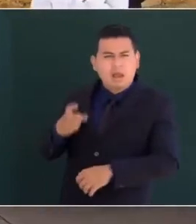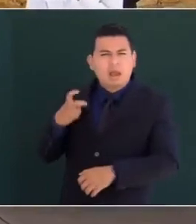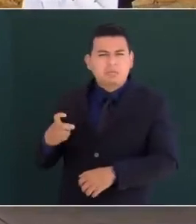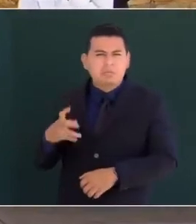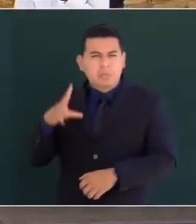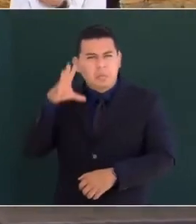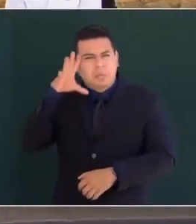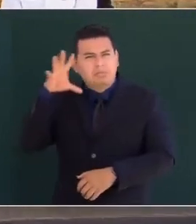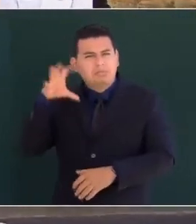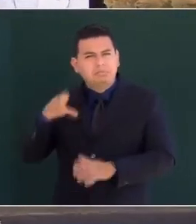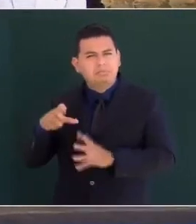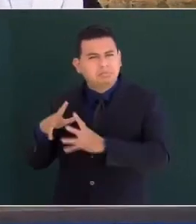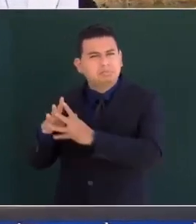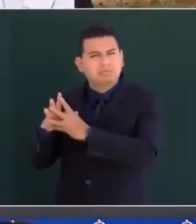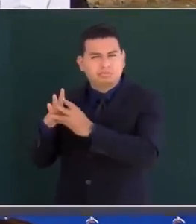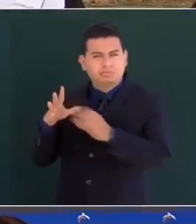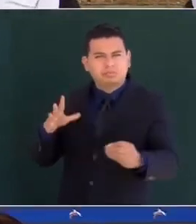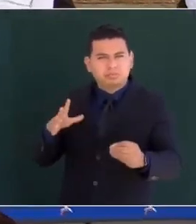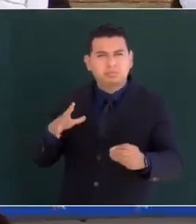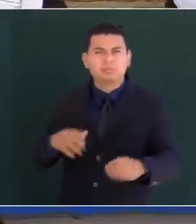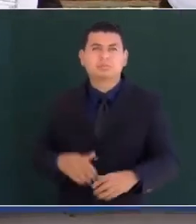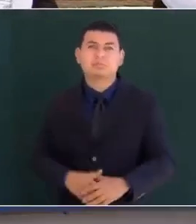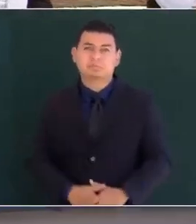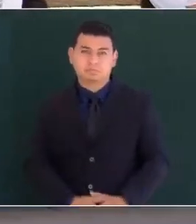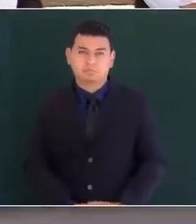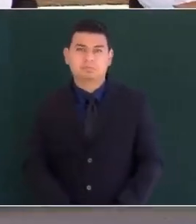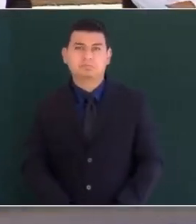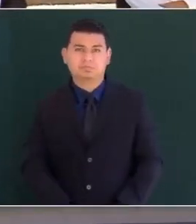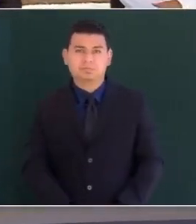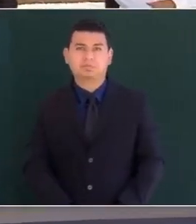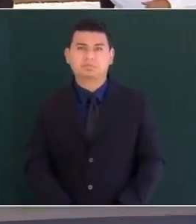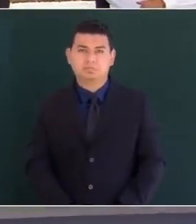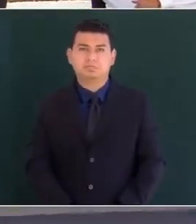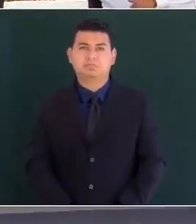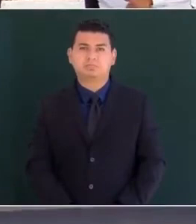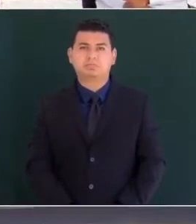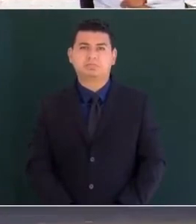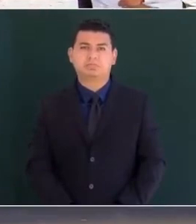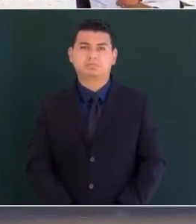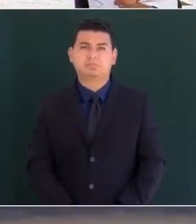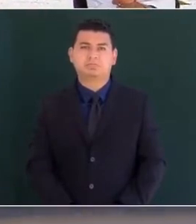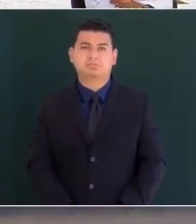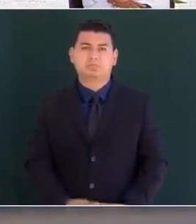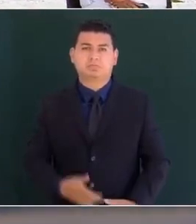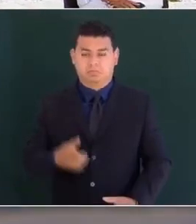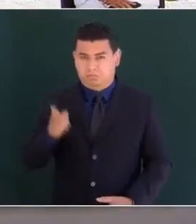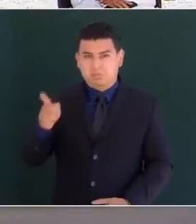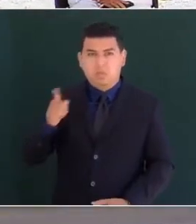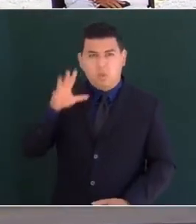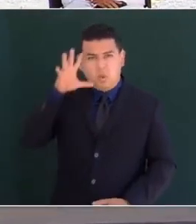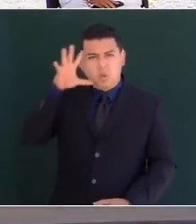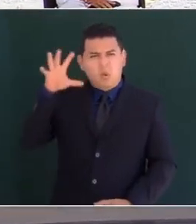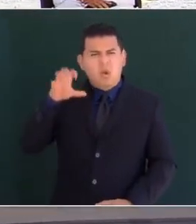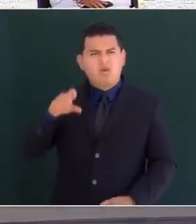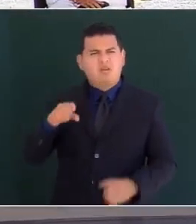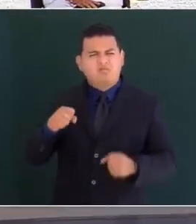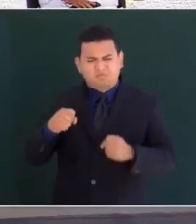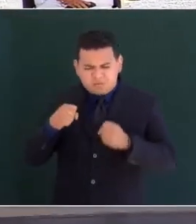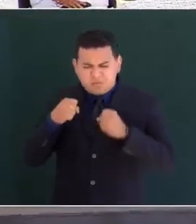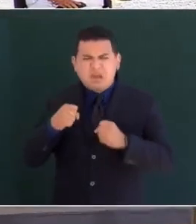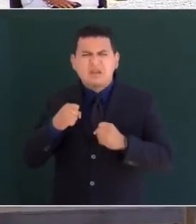por pensar así por ser como era como era